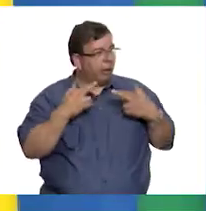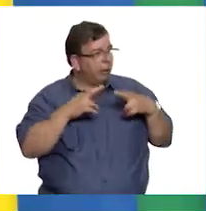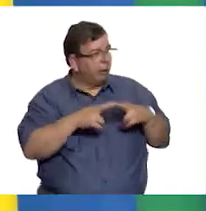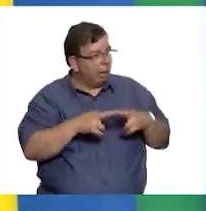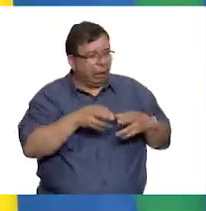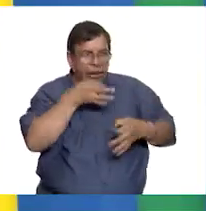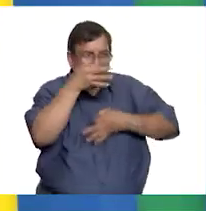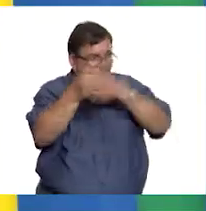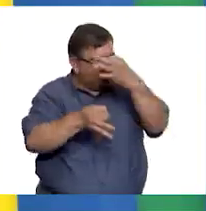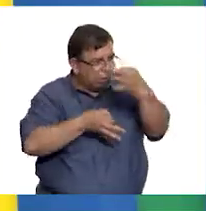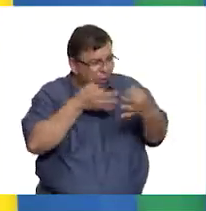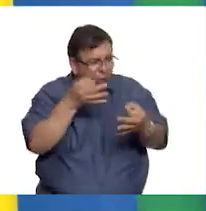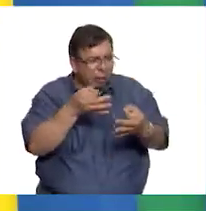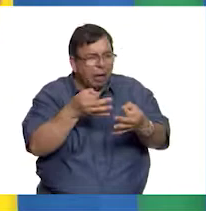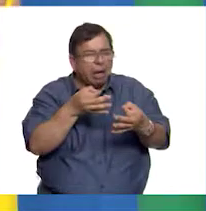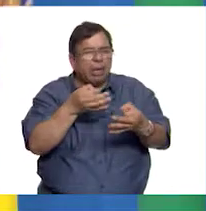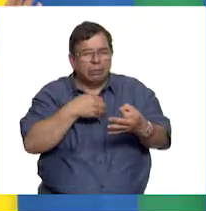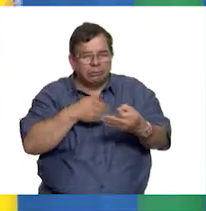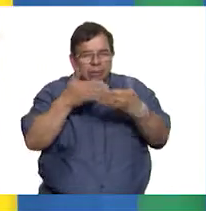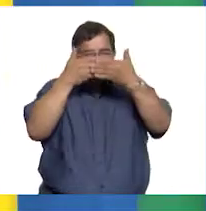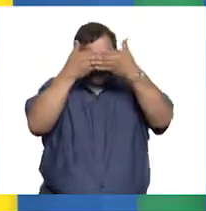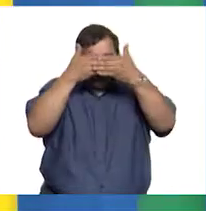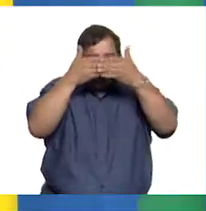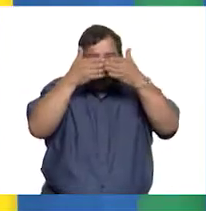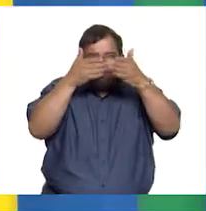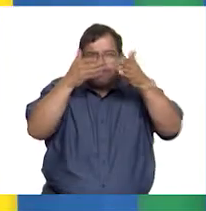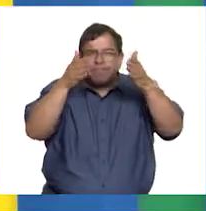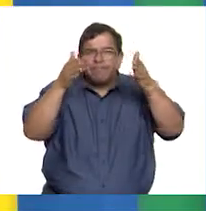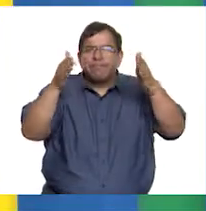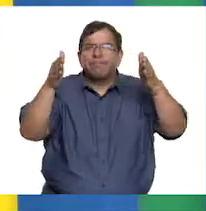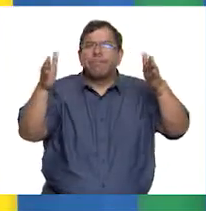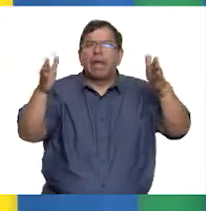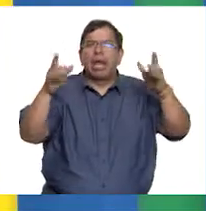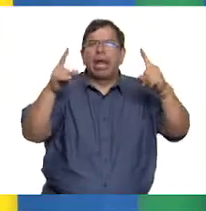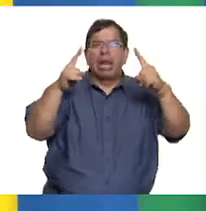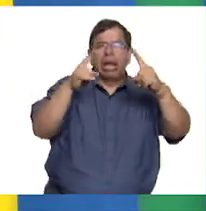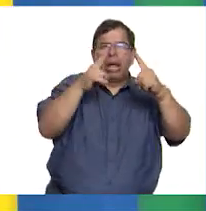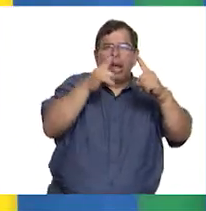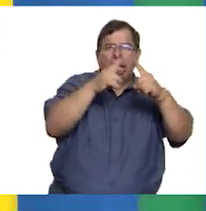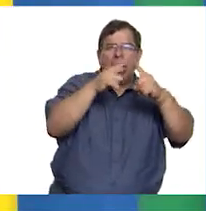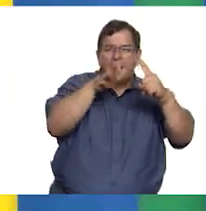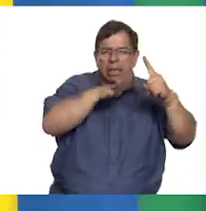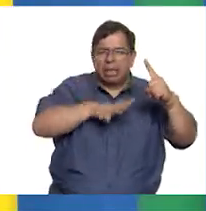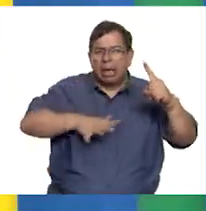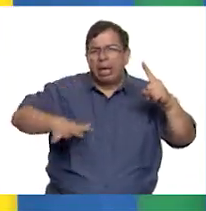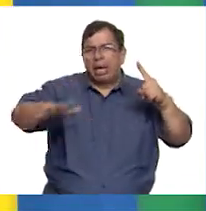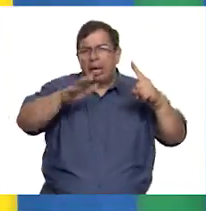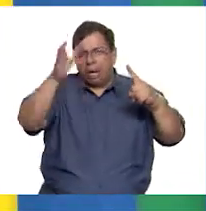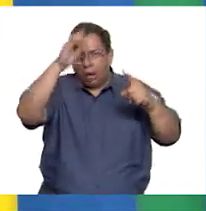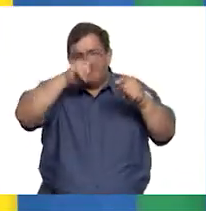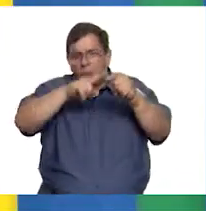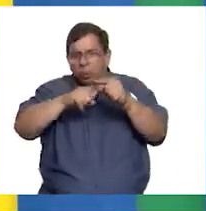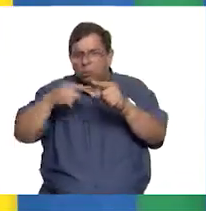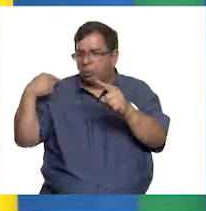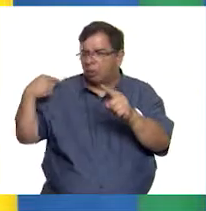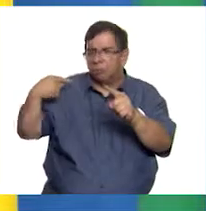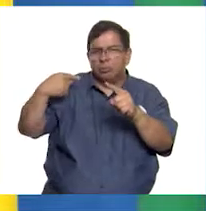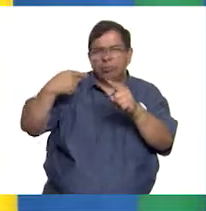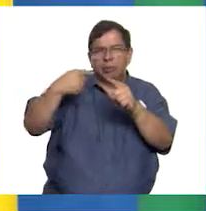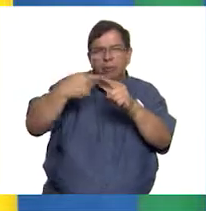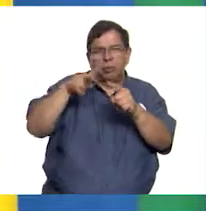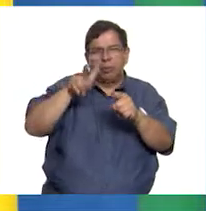creo que ya tenemos un panorama general de la influencia que tuvo la Iglesia en la cultura durante el periodo virreinal.